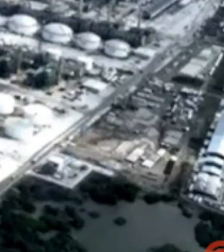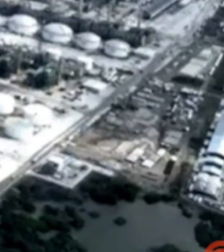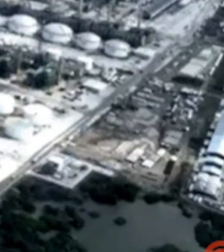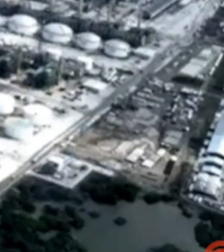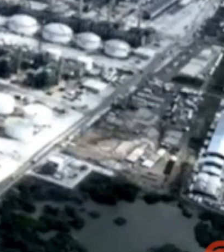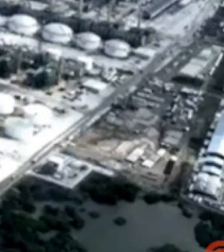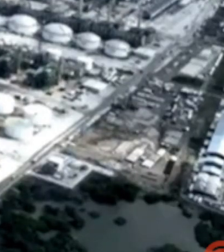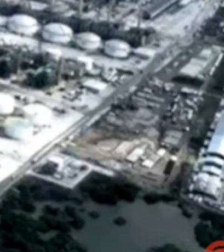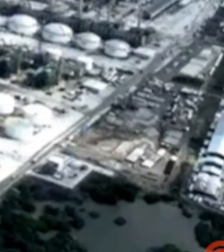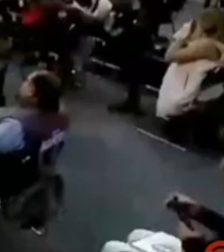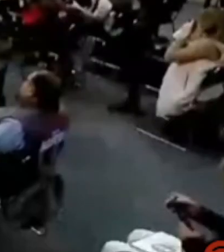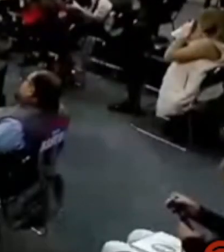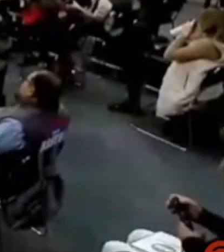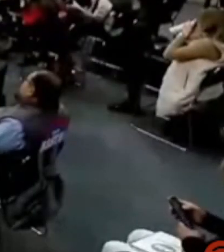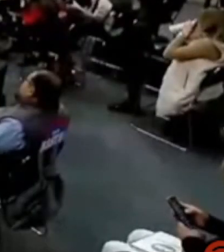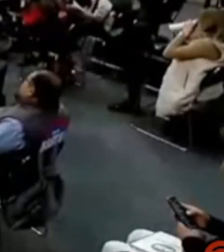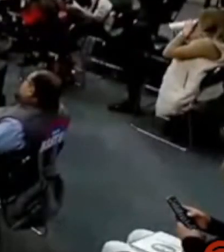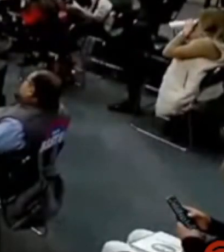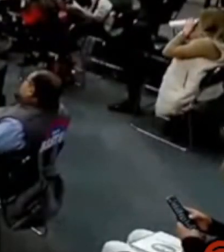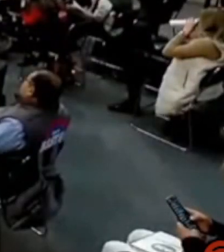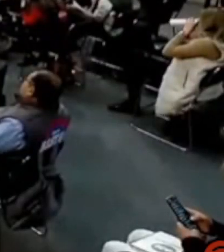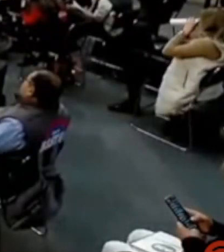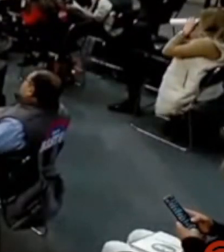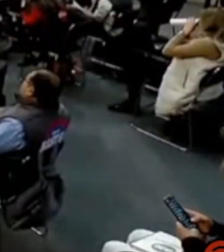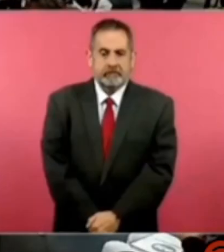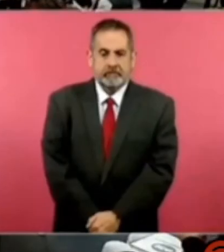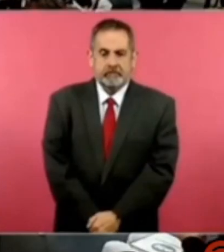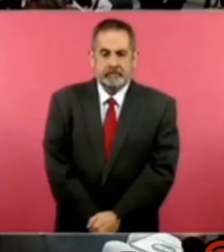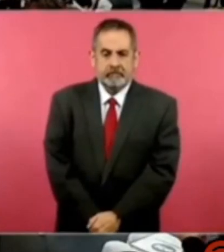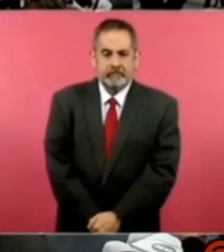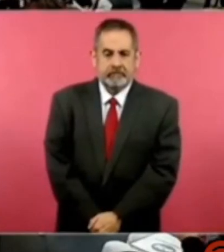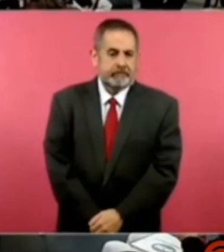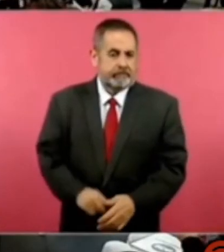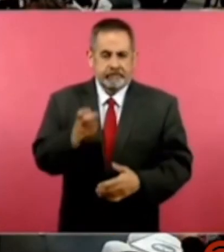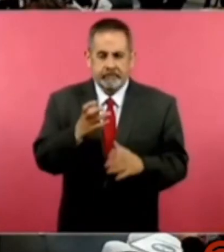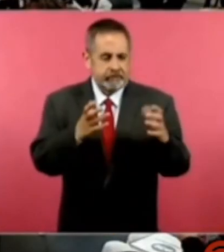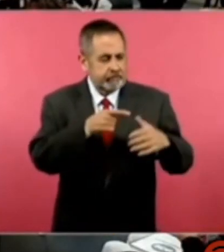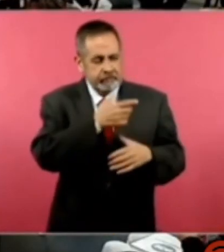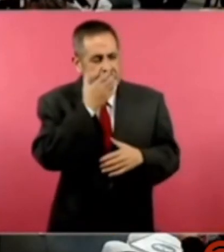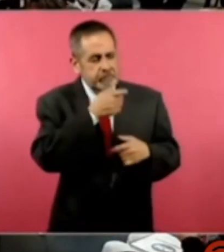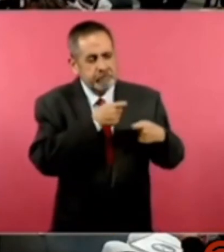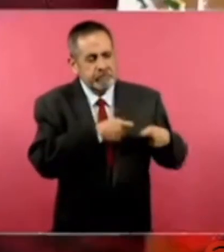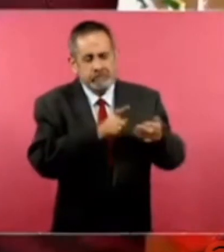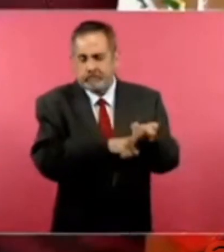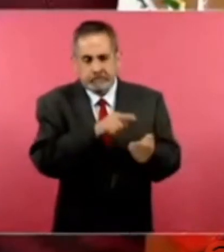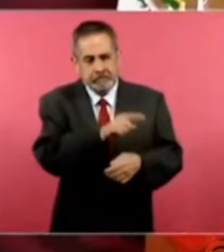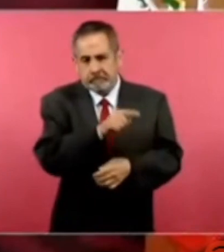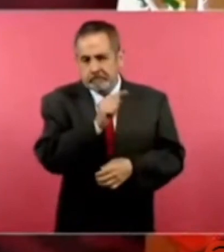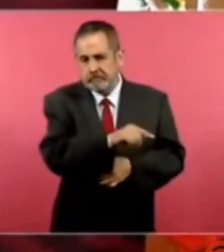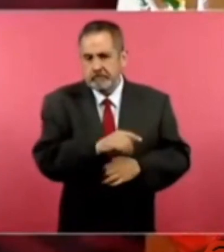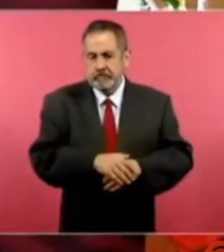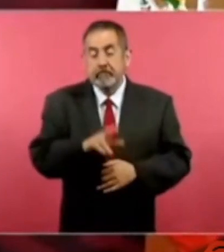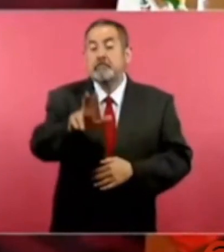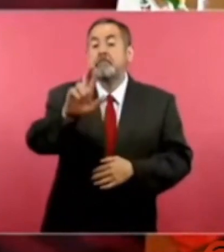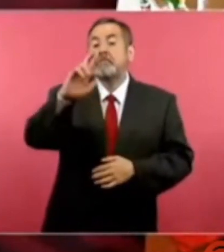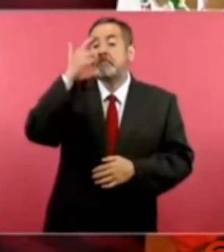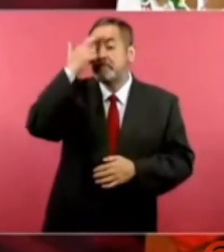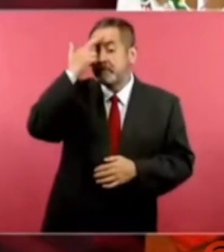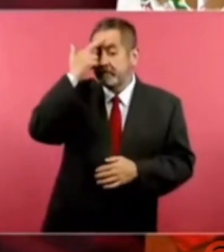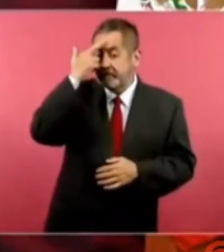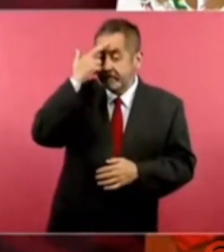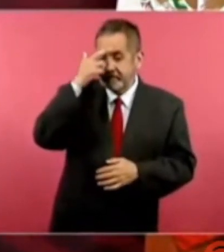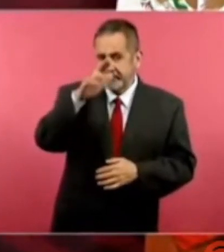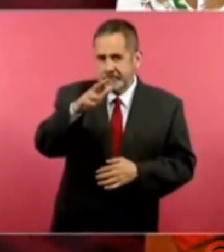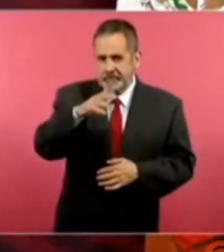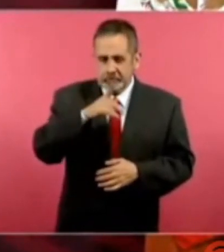Pero así son los conservadores. Ahorita también me estoy acordando de otra cosa. Y